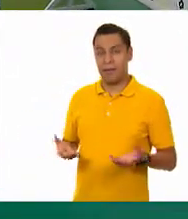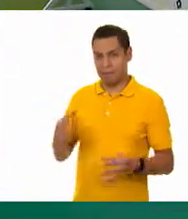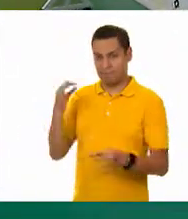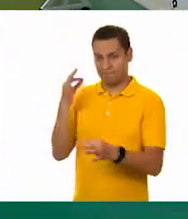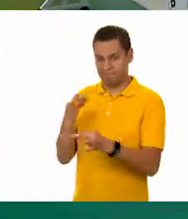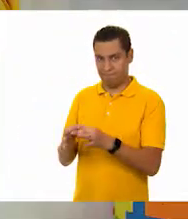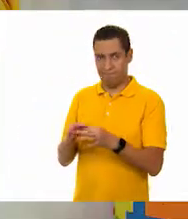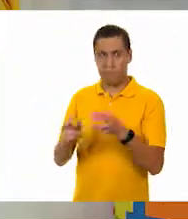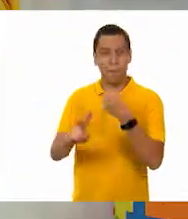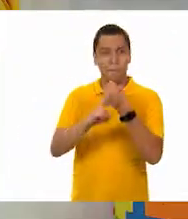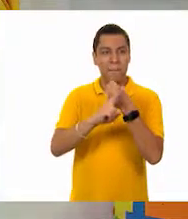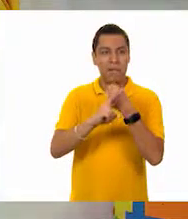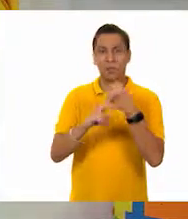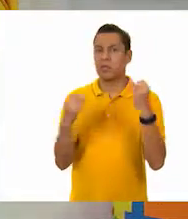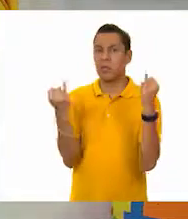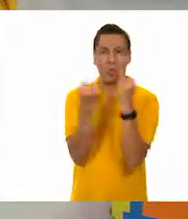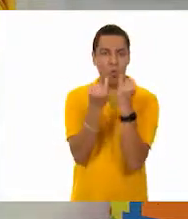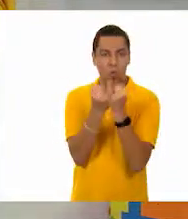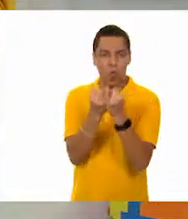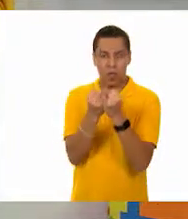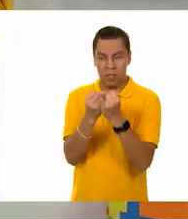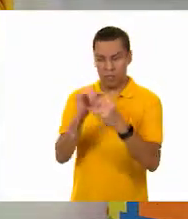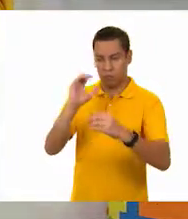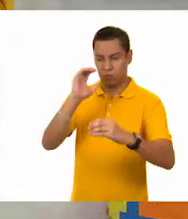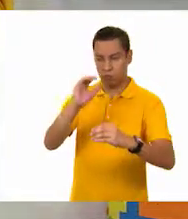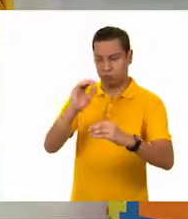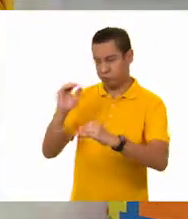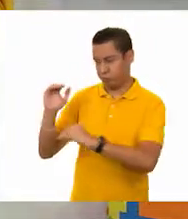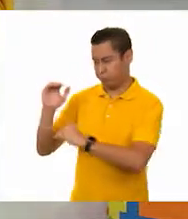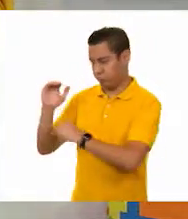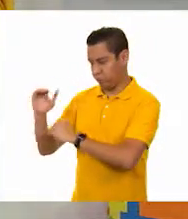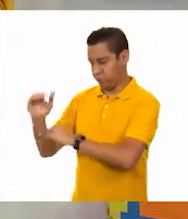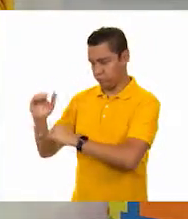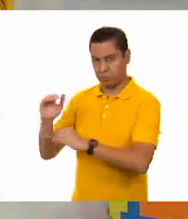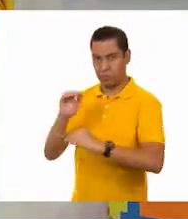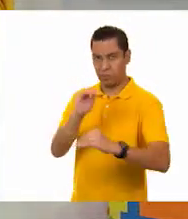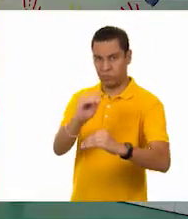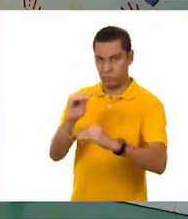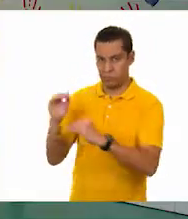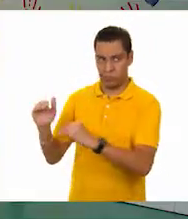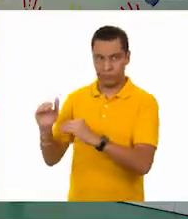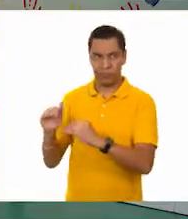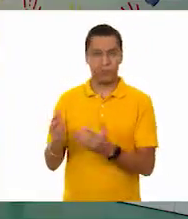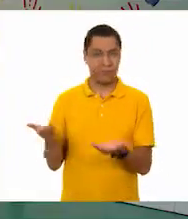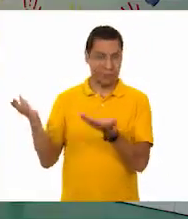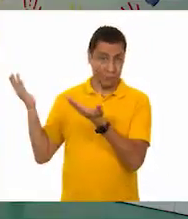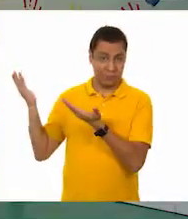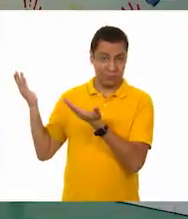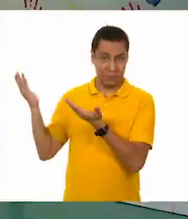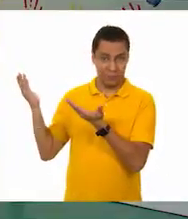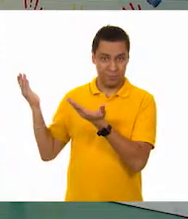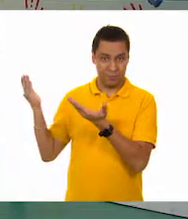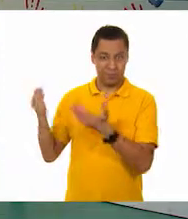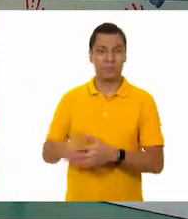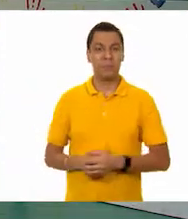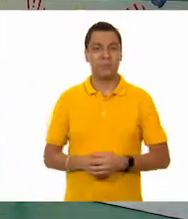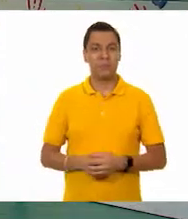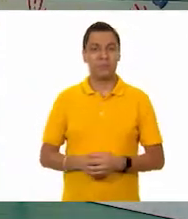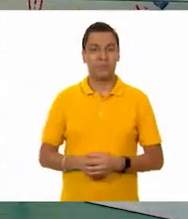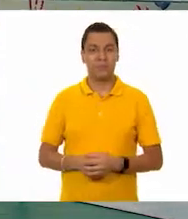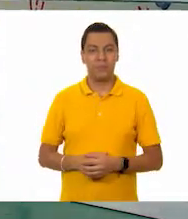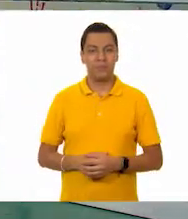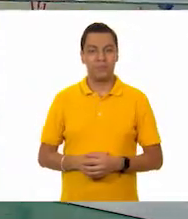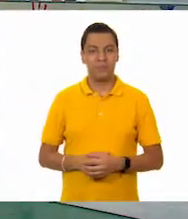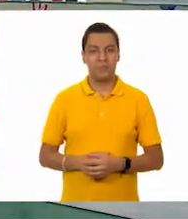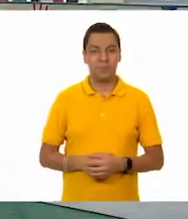exactamente del mismo material y el mismo tamaño. Exacto. Aquí yo tengo los 10 frijoles y los 20 clips. De acuerdo. Muy bien. ¿Nos ayuda, Oscar?